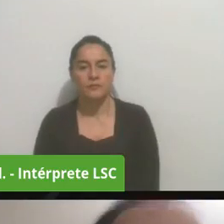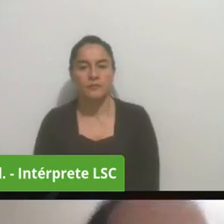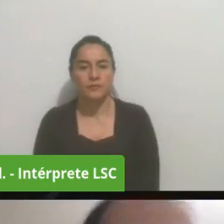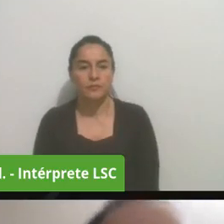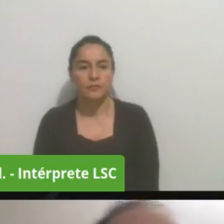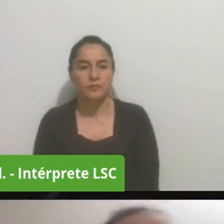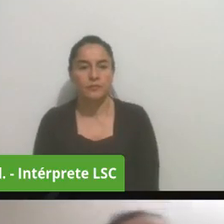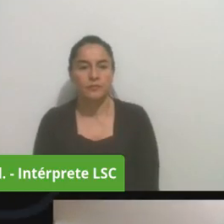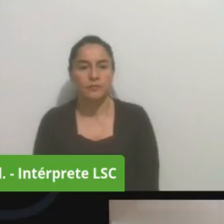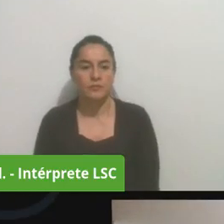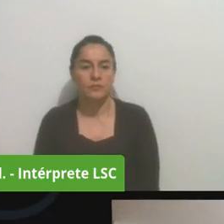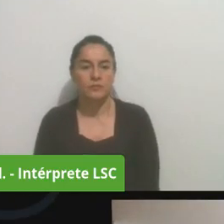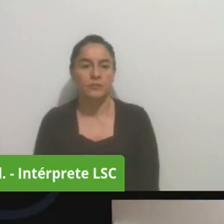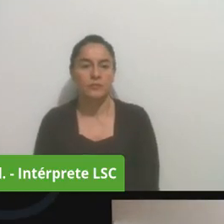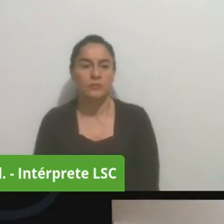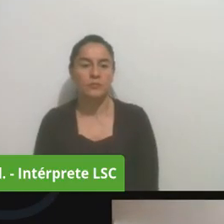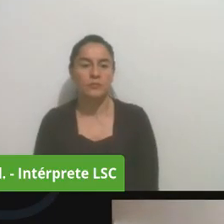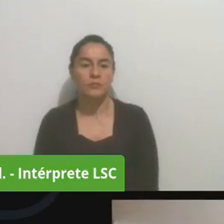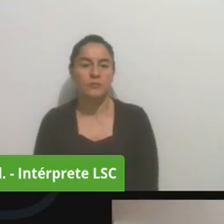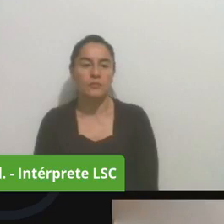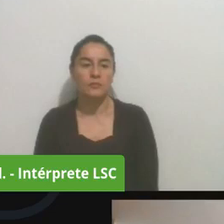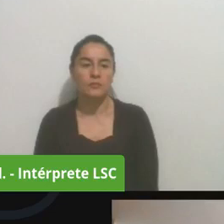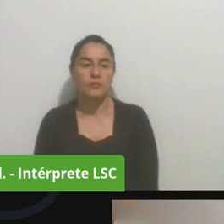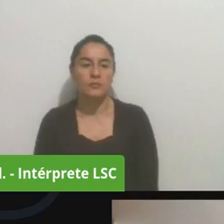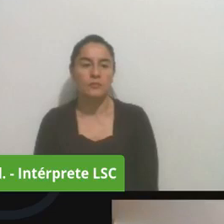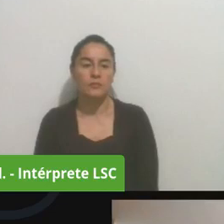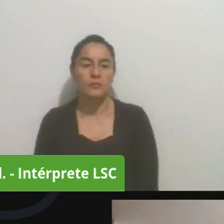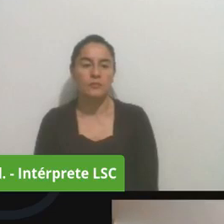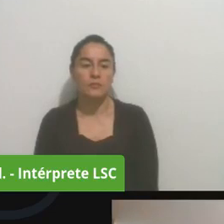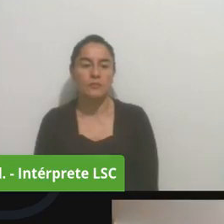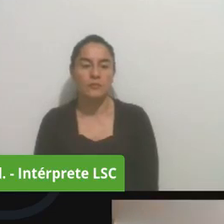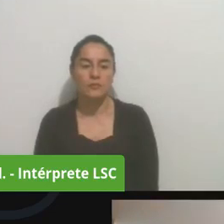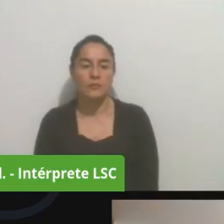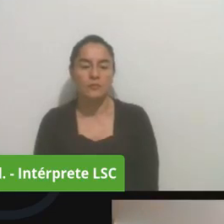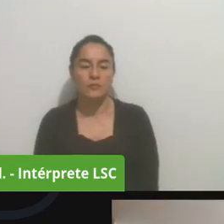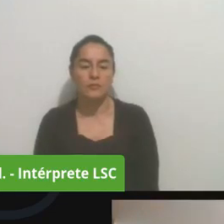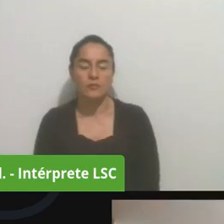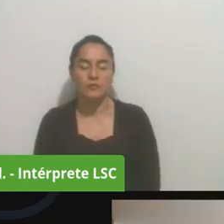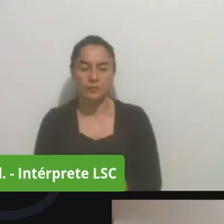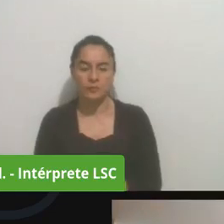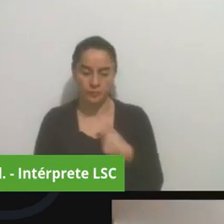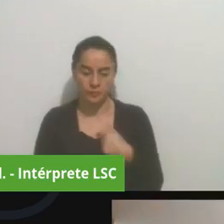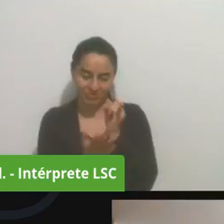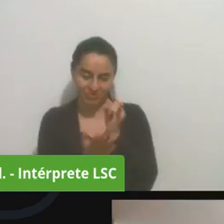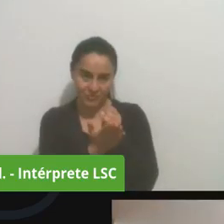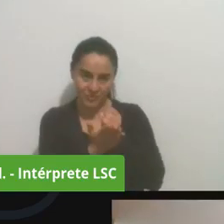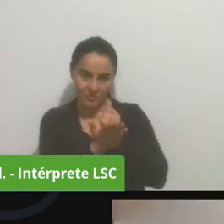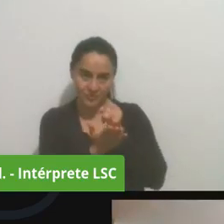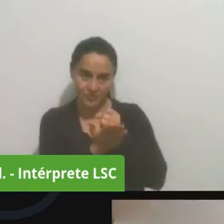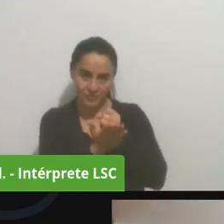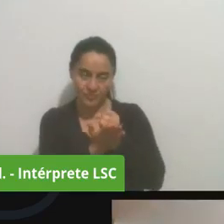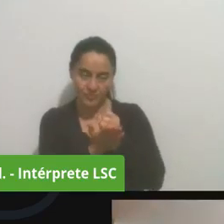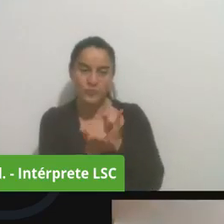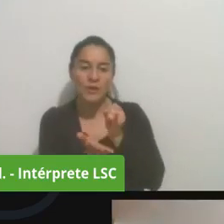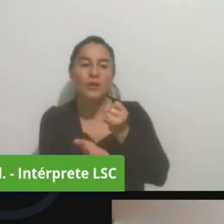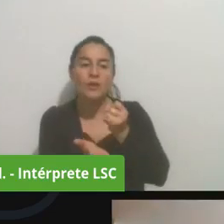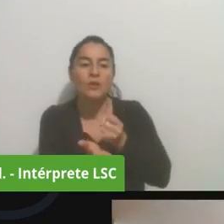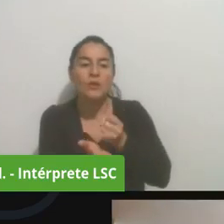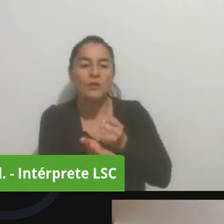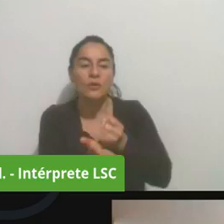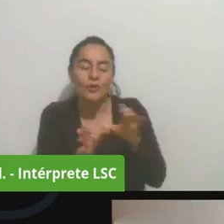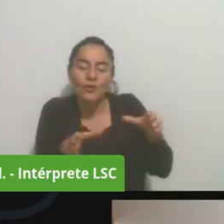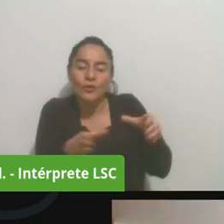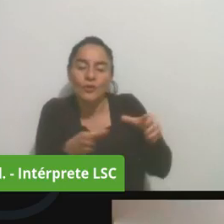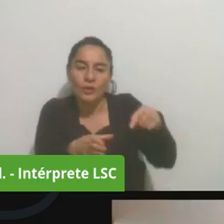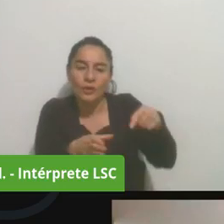nosotros estamos hablando de las juntas de acción comunal estamos hablando de un órgano de organismos autónomos de derecho privado es